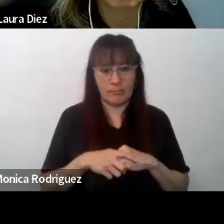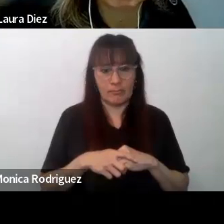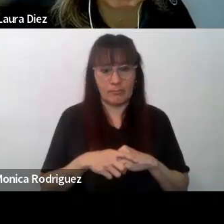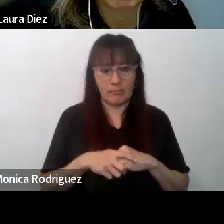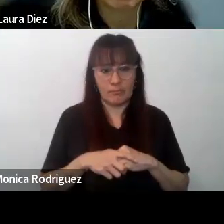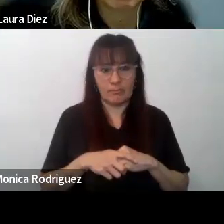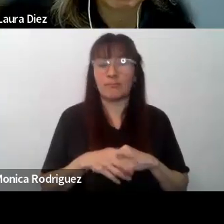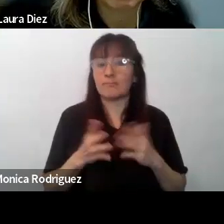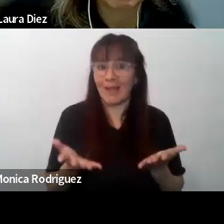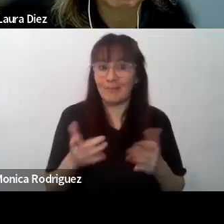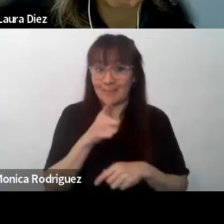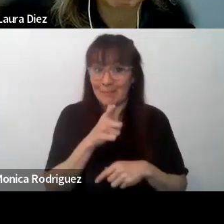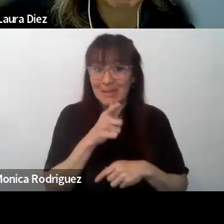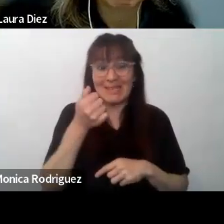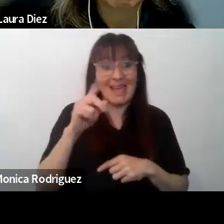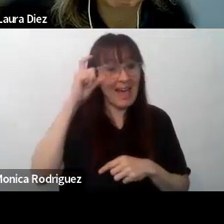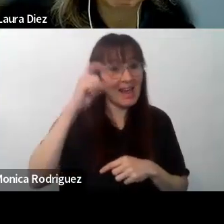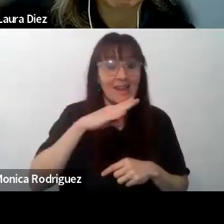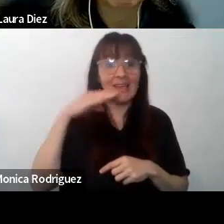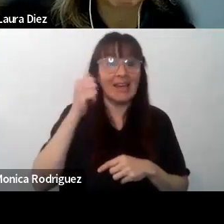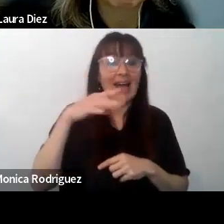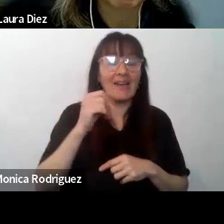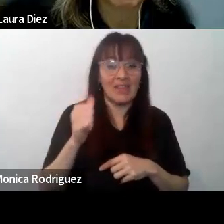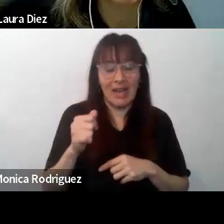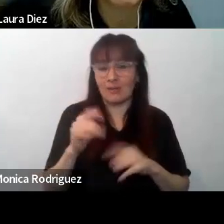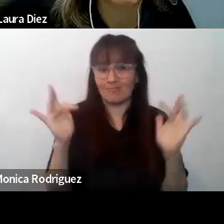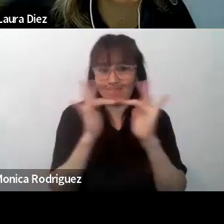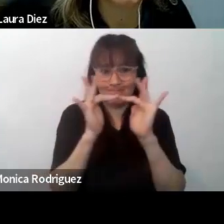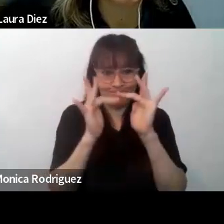me parece que Alejandra se quedó sin señal, ¿no?